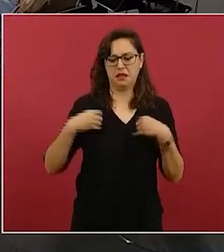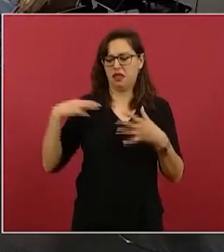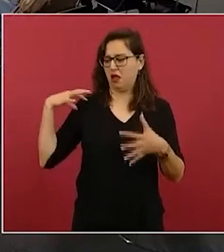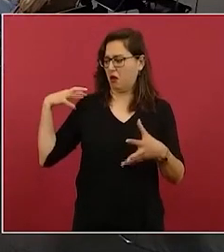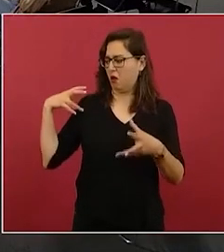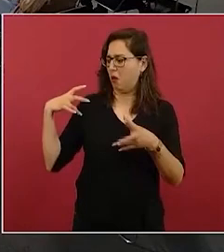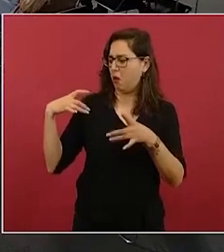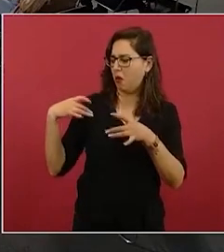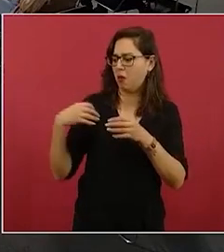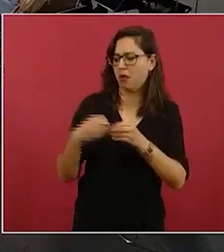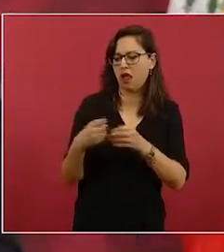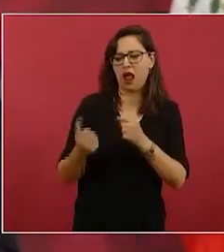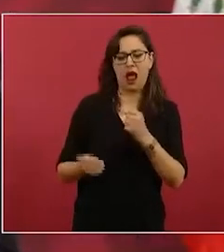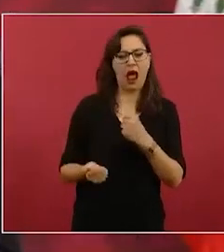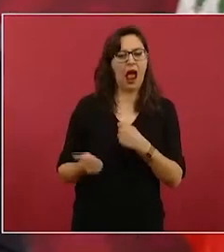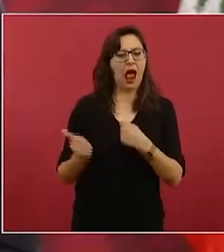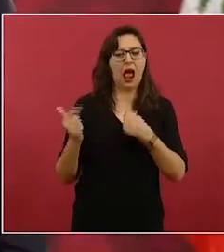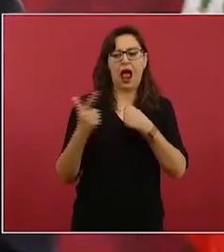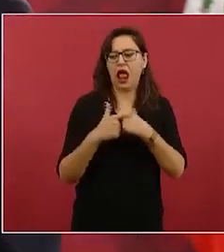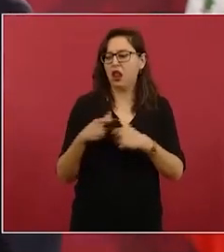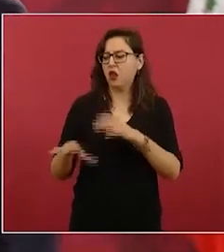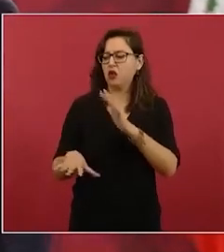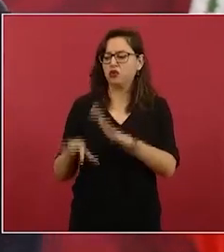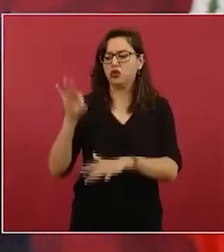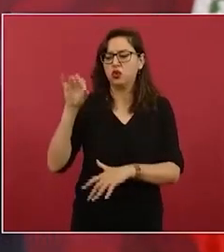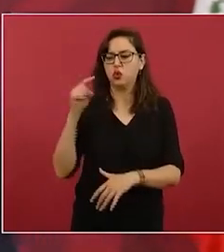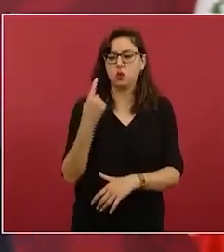y contestó